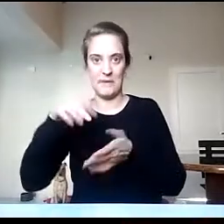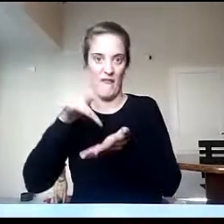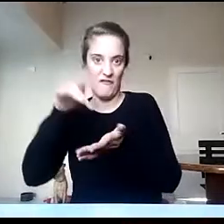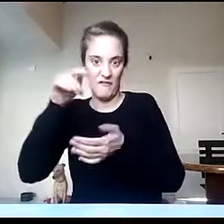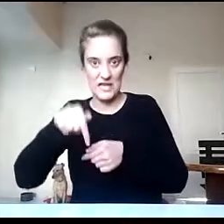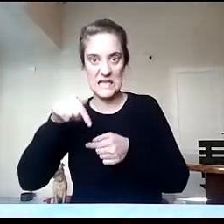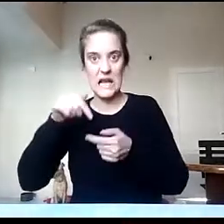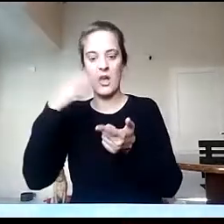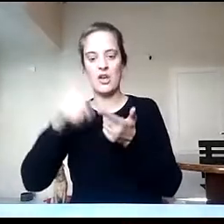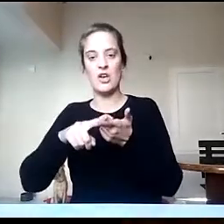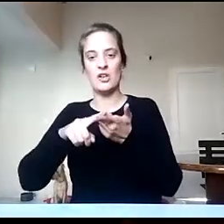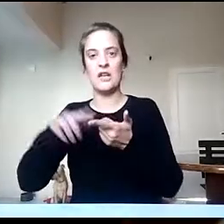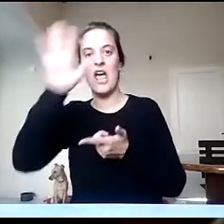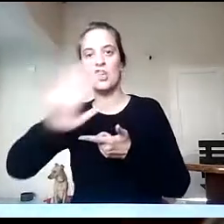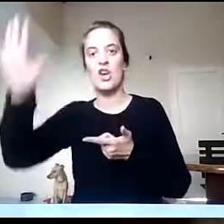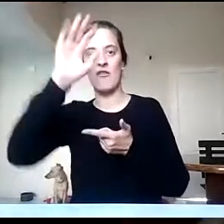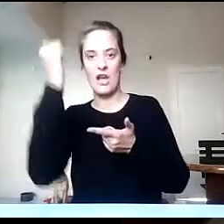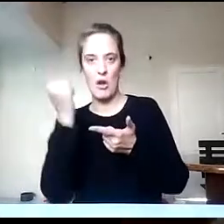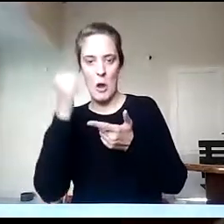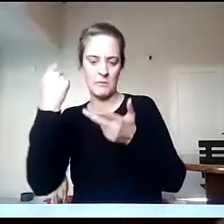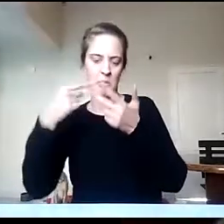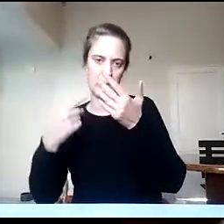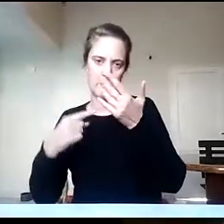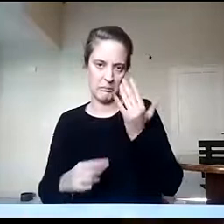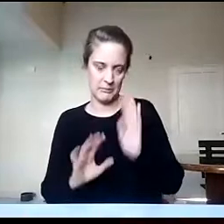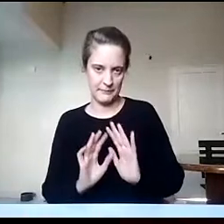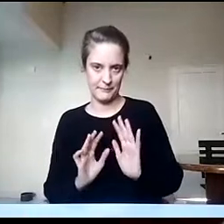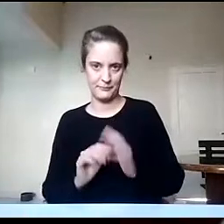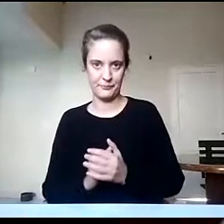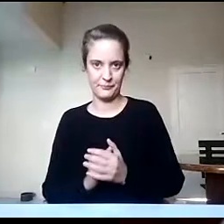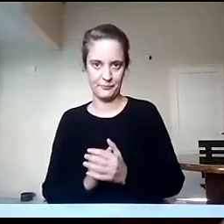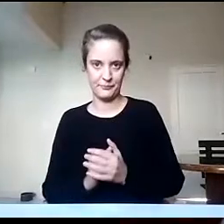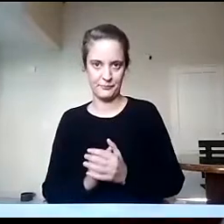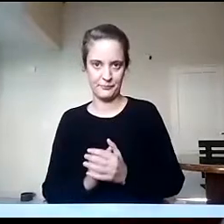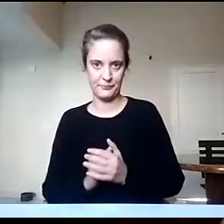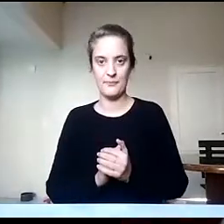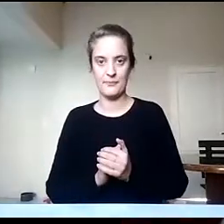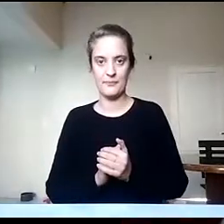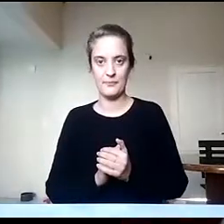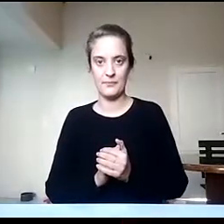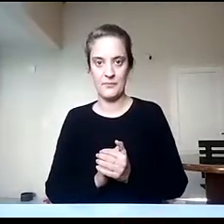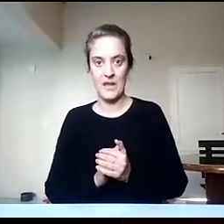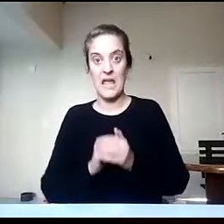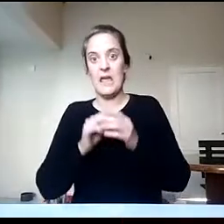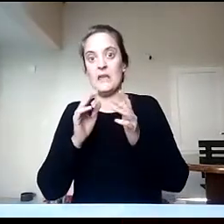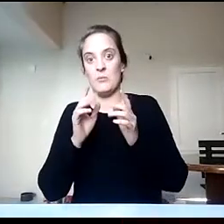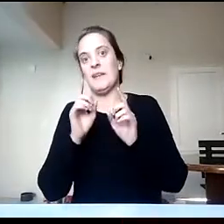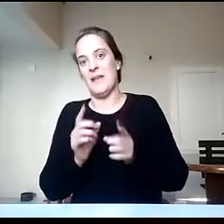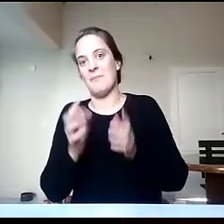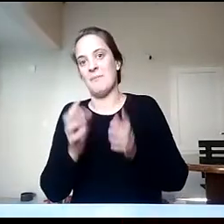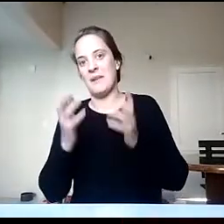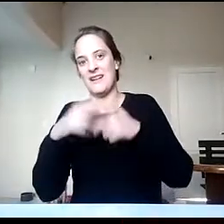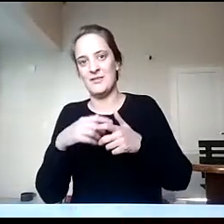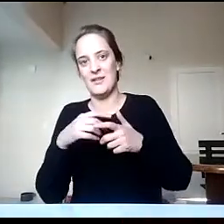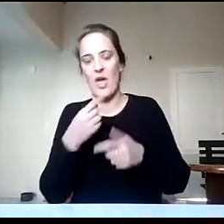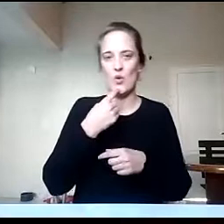estos espacios tienen la vinculación después cuando planteamos problemas y cuando intentamos comprender la realidad a